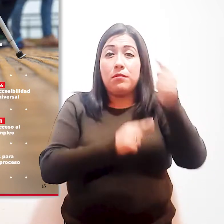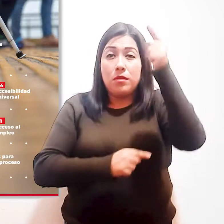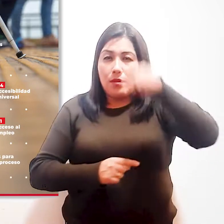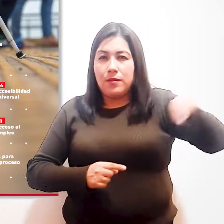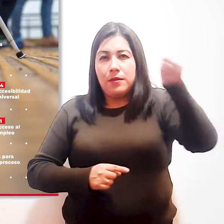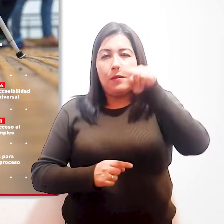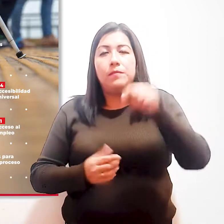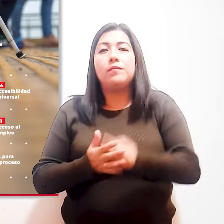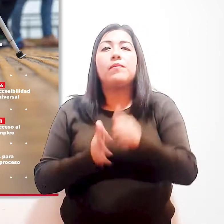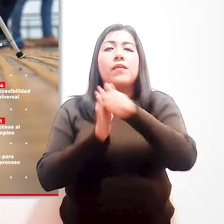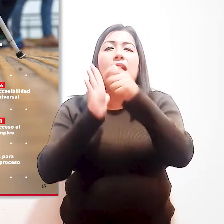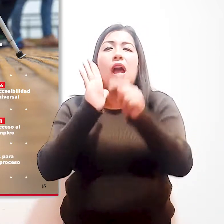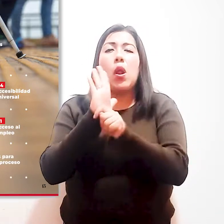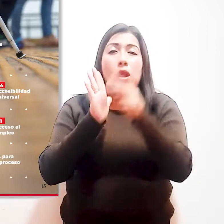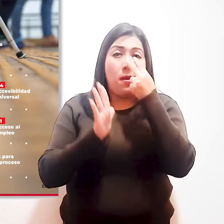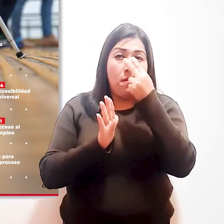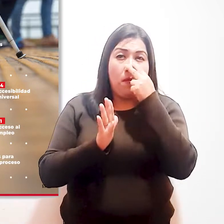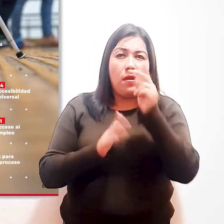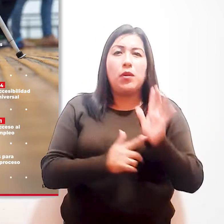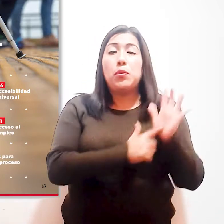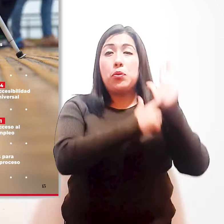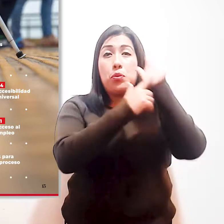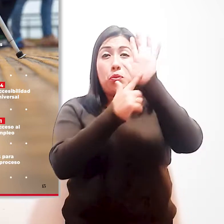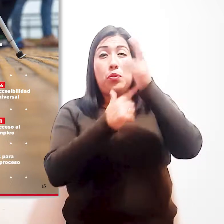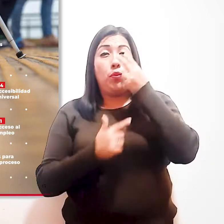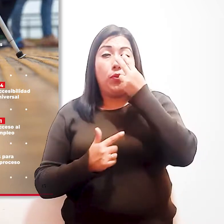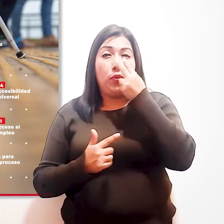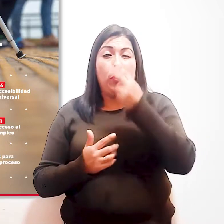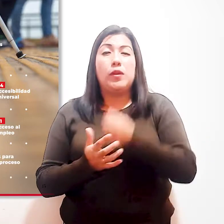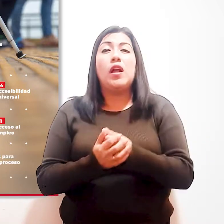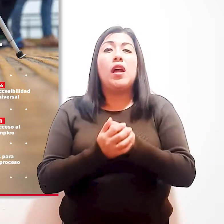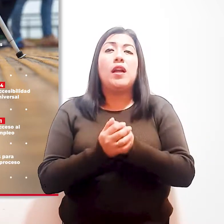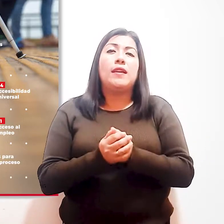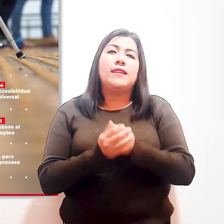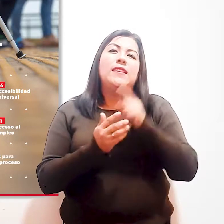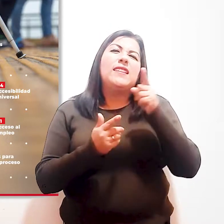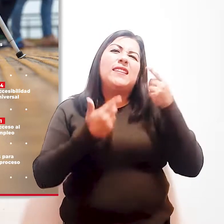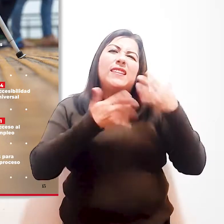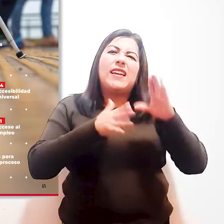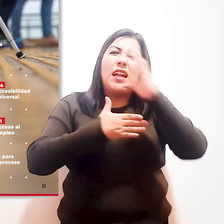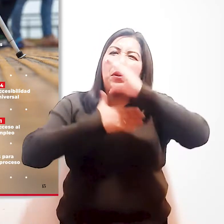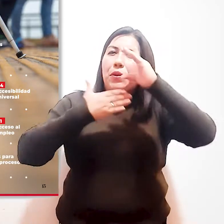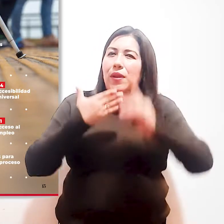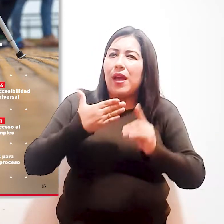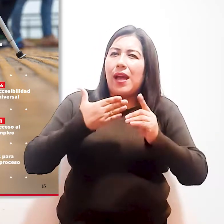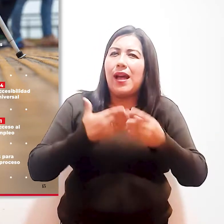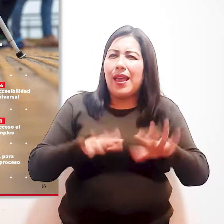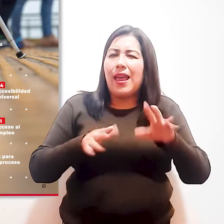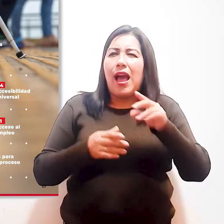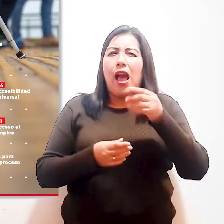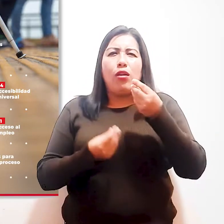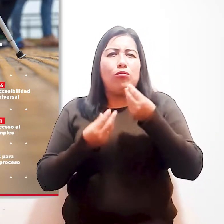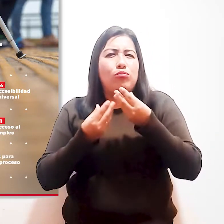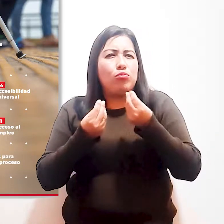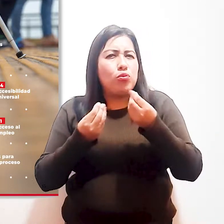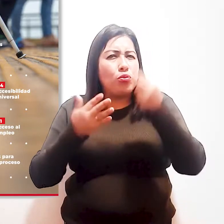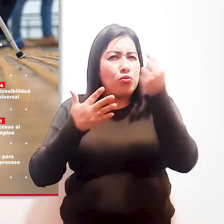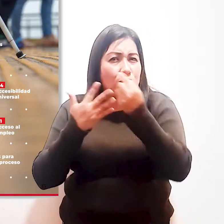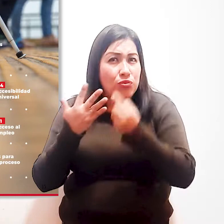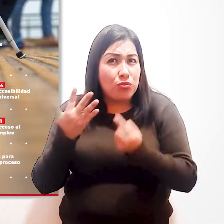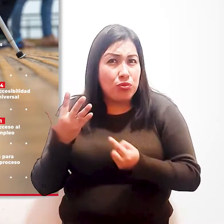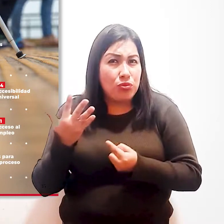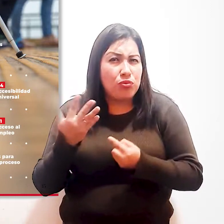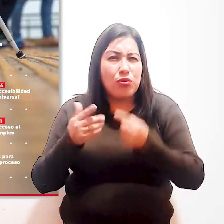En el artículo se muestra una infografía en la cual señalan que el CONADIS ha realizado 827 fiscalizaciones